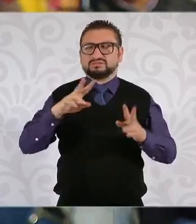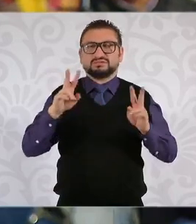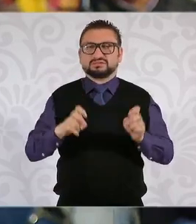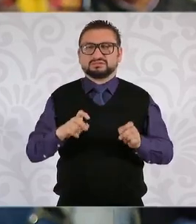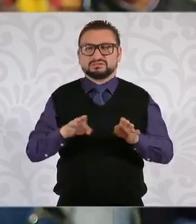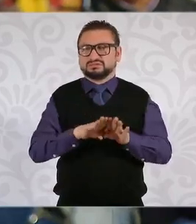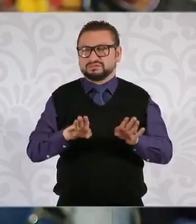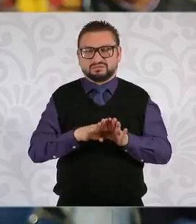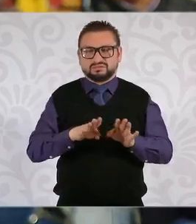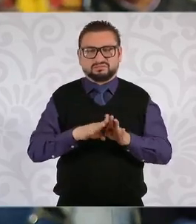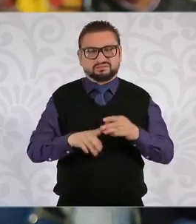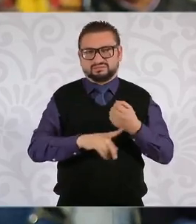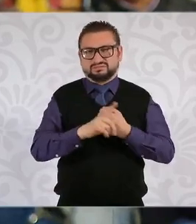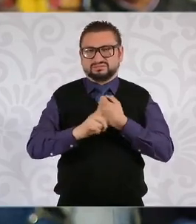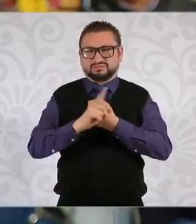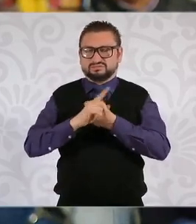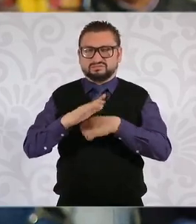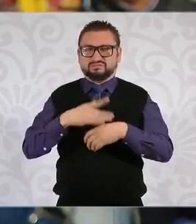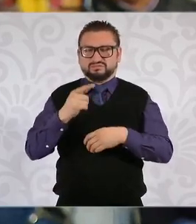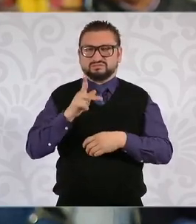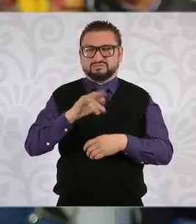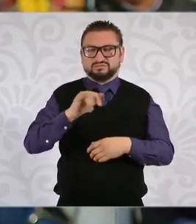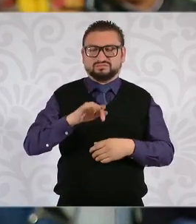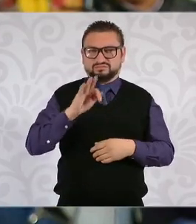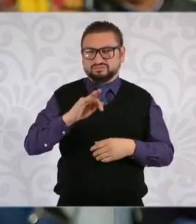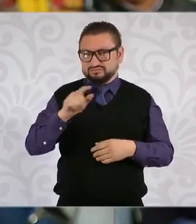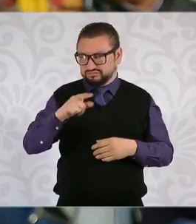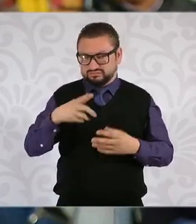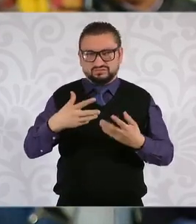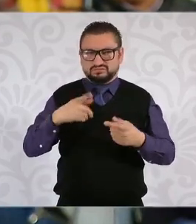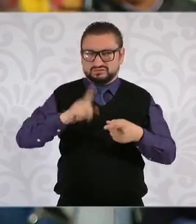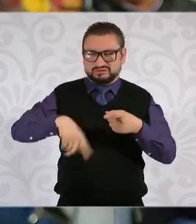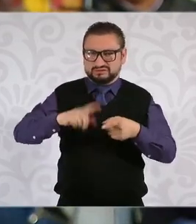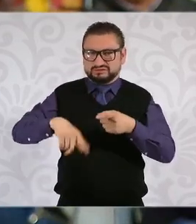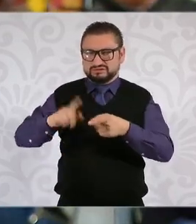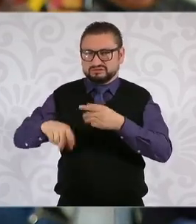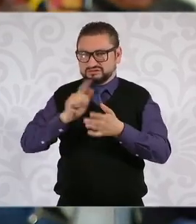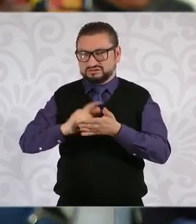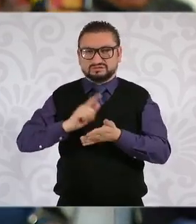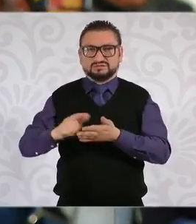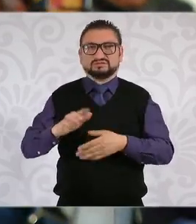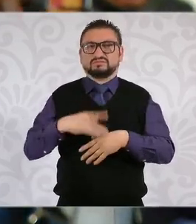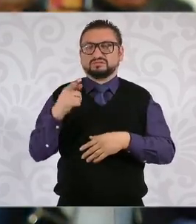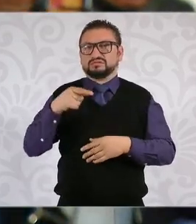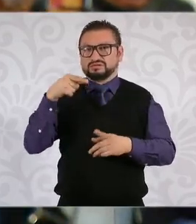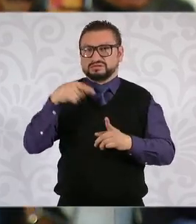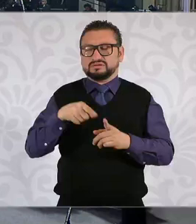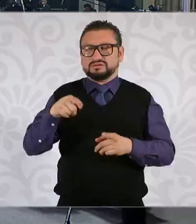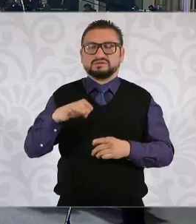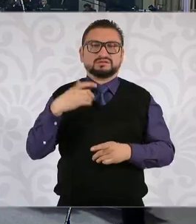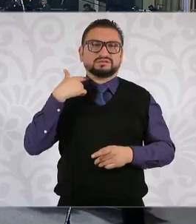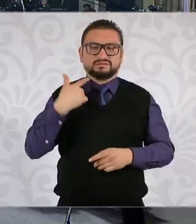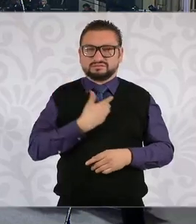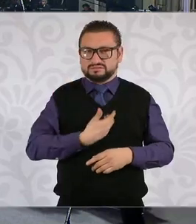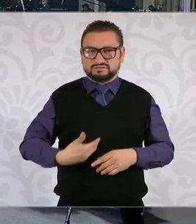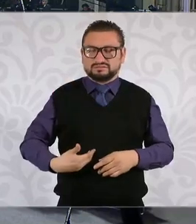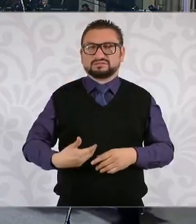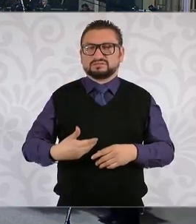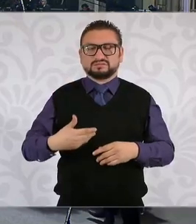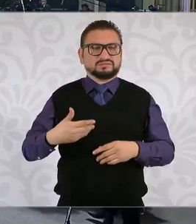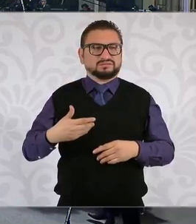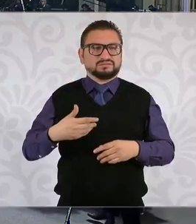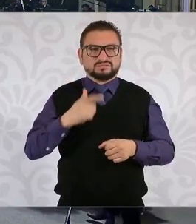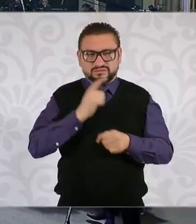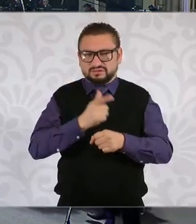de convulsión por el desmantelamiento del poder judicial, que incluso se dedicaba el expresidente a perseguir a quienes